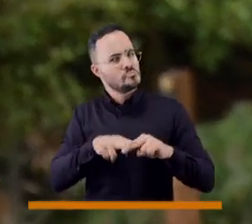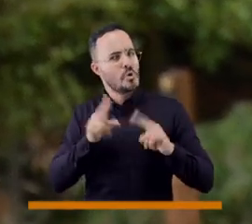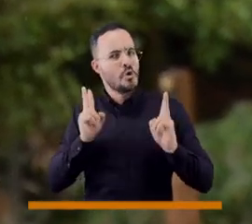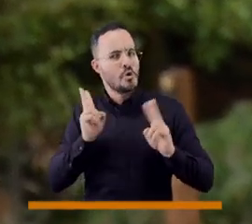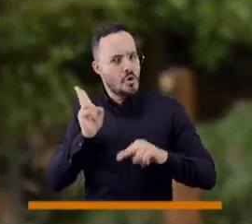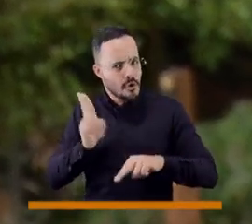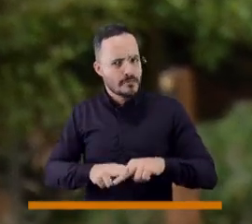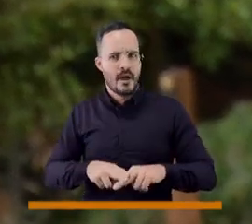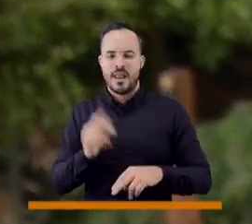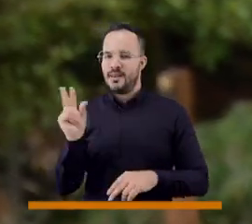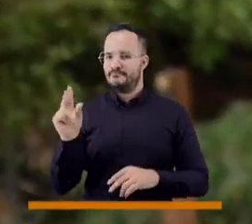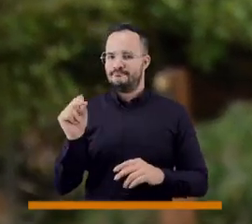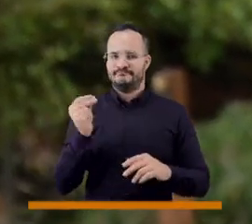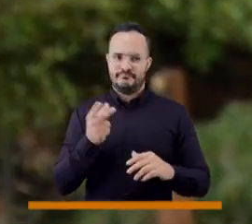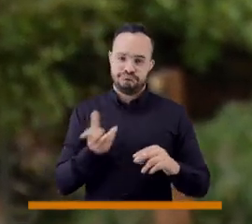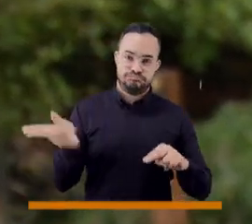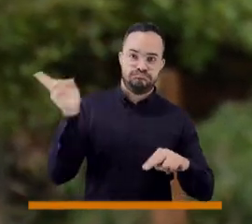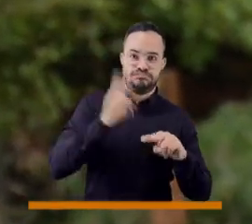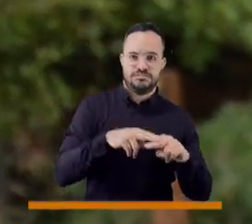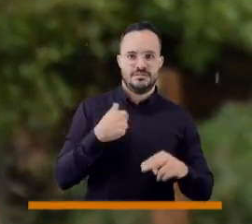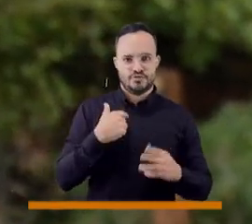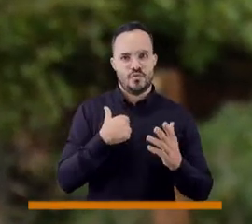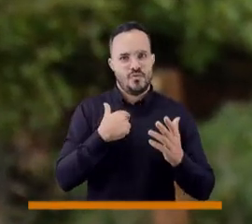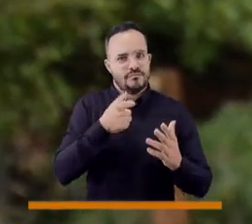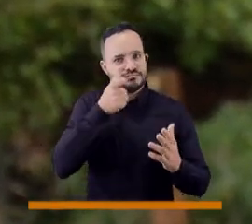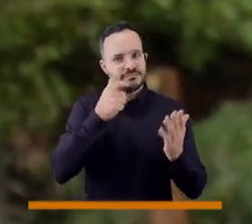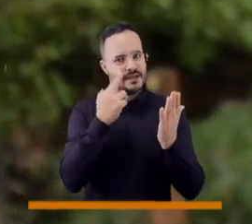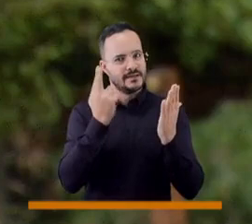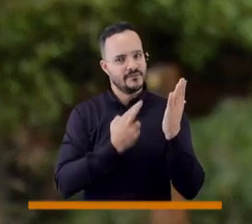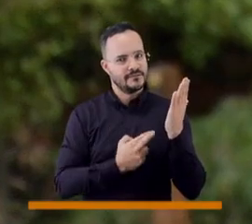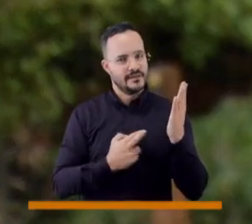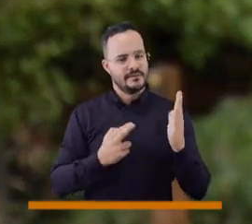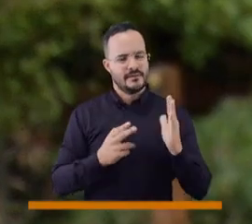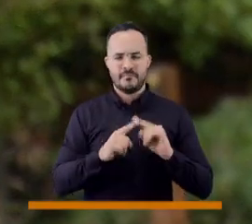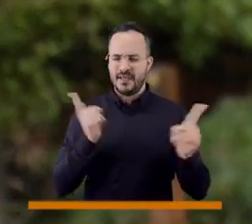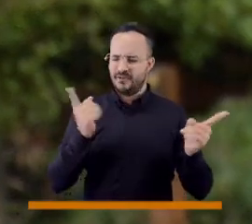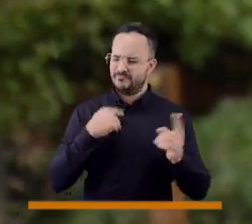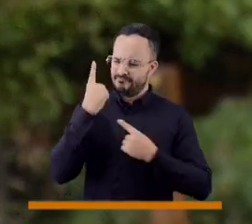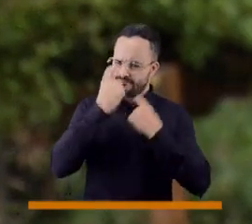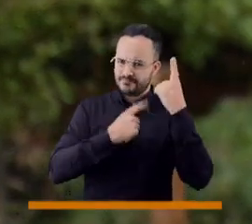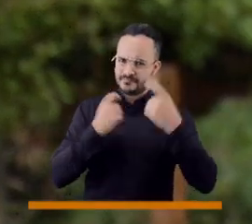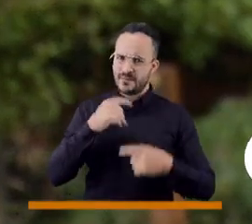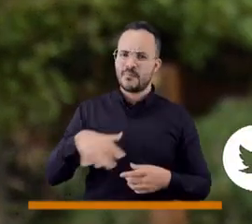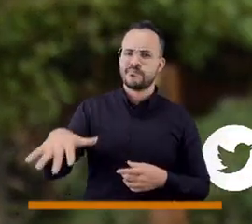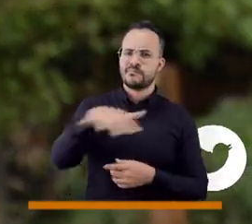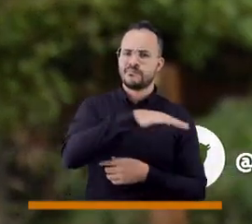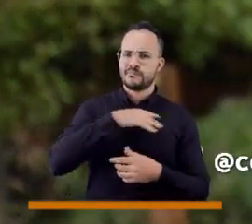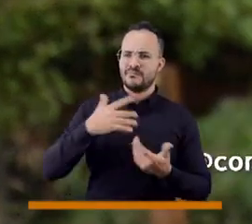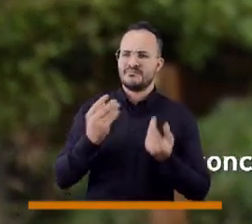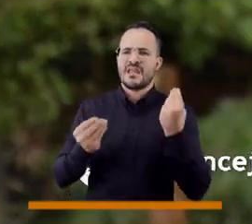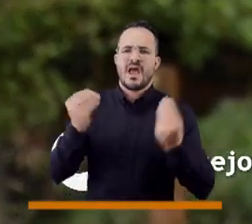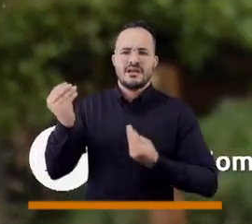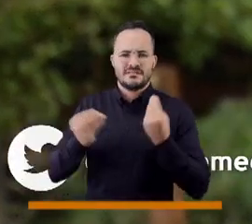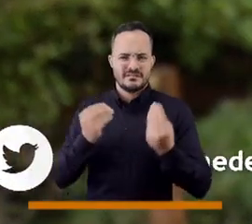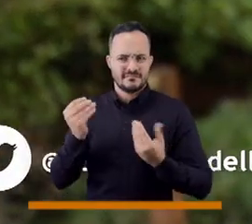Bastante alto el incremento, muy desmesurado, y pues no es la única preocupación. Eso lo va a revisar, obviamente. Pero también, ¿qué se está haciendo en la ciudad